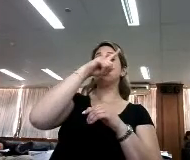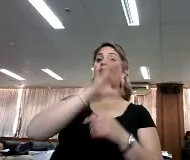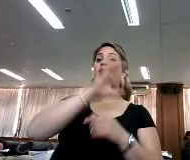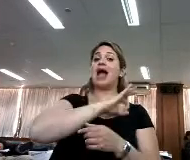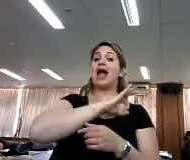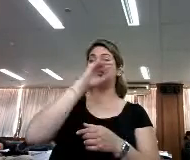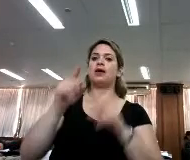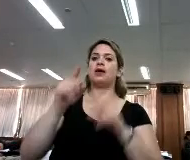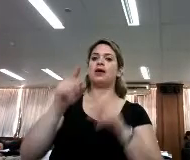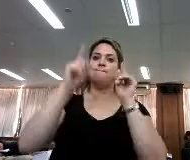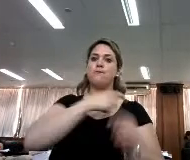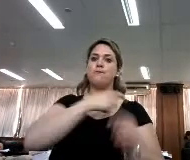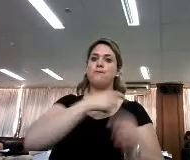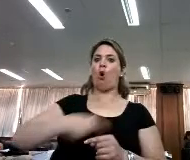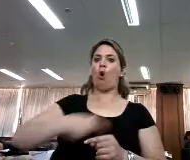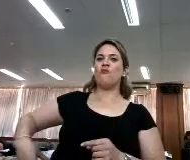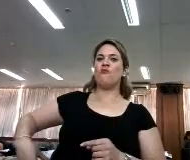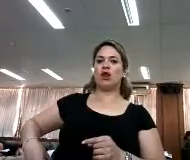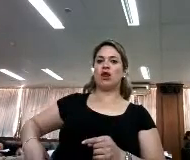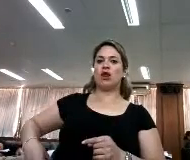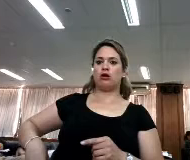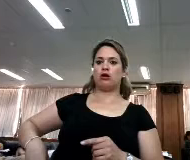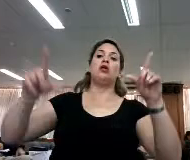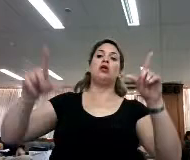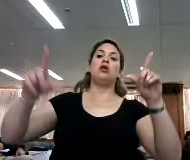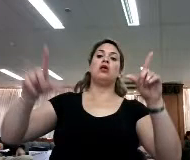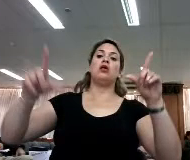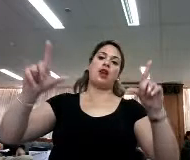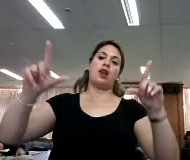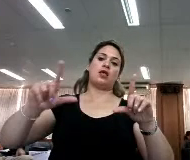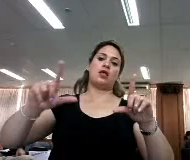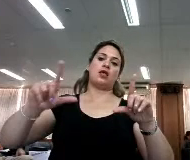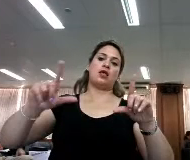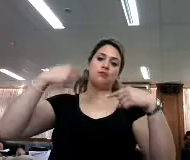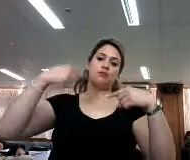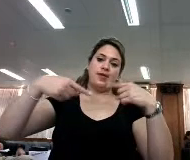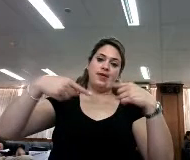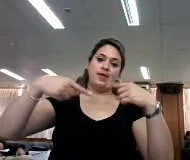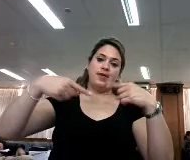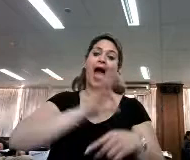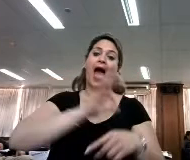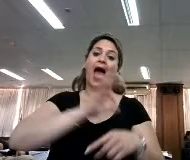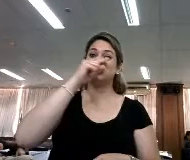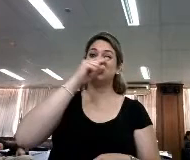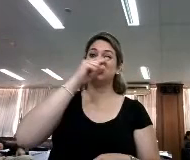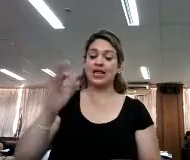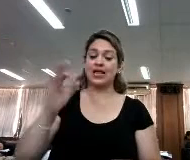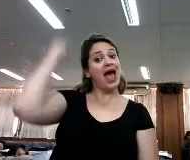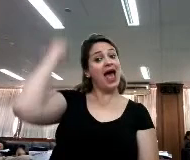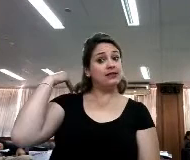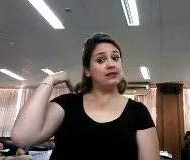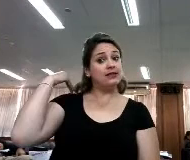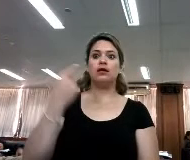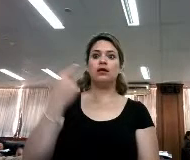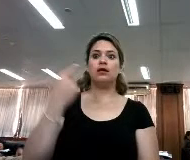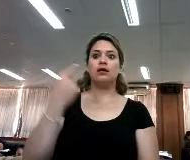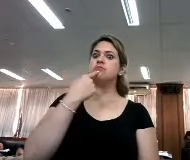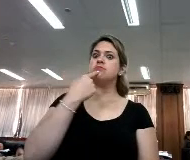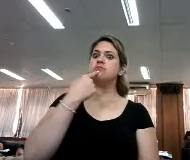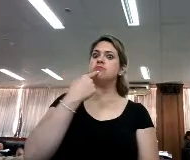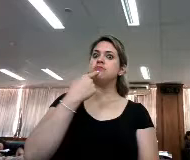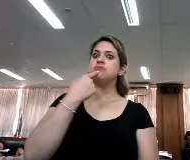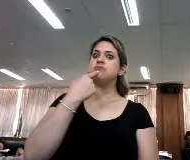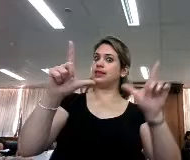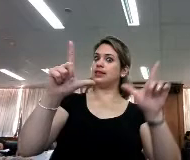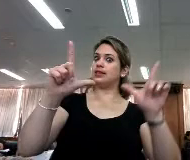gobierno con una televisora, o sea, antes era la televisión, lo que decía la televisión era lo que era cierto,